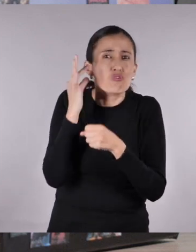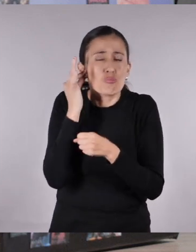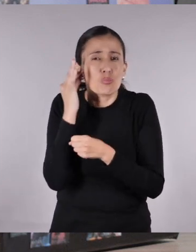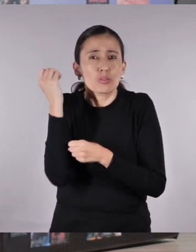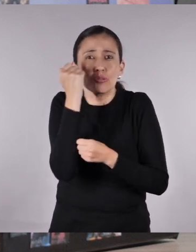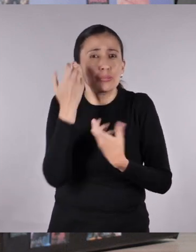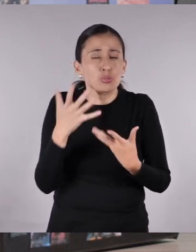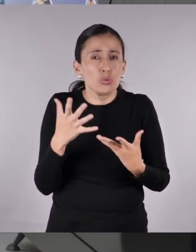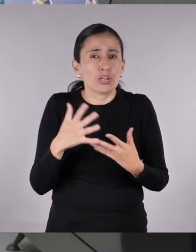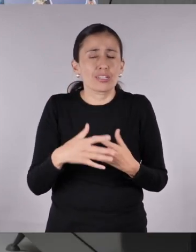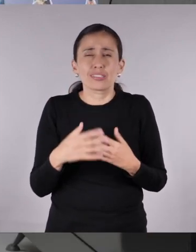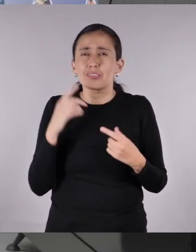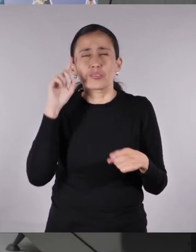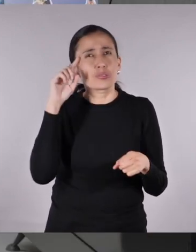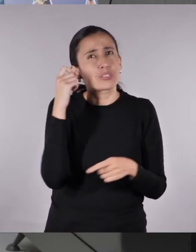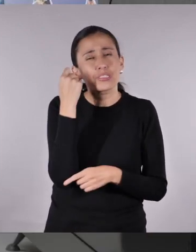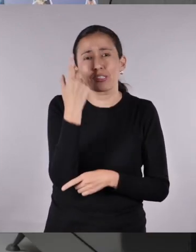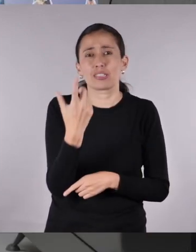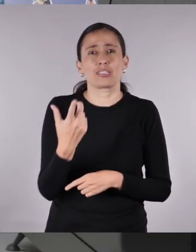tiene sentido!